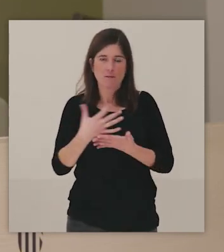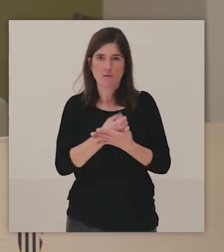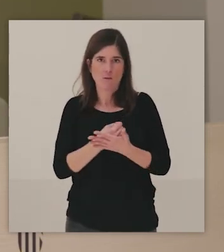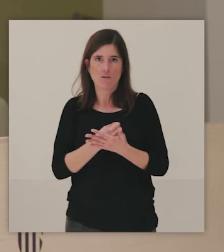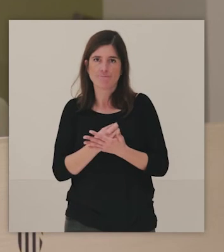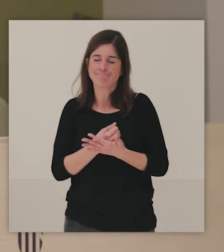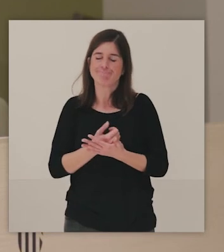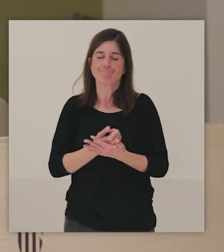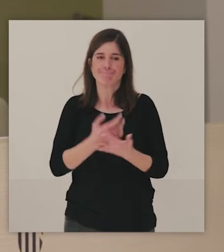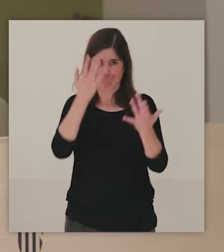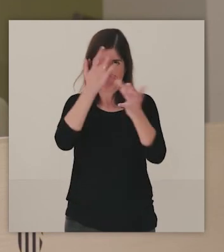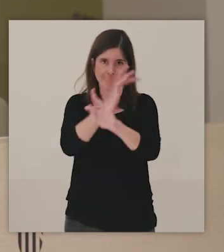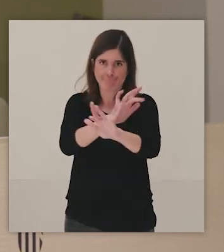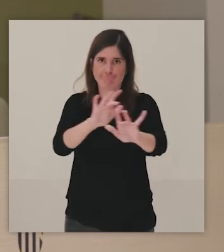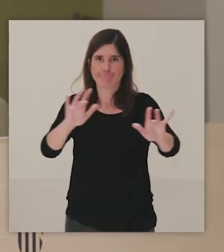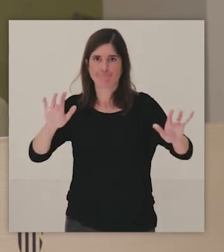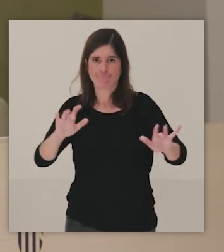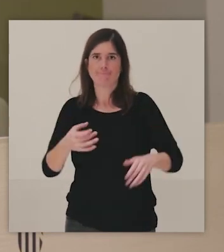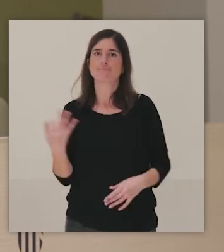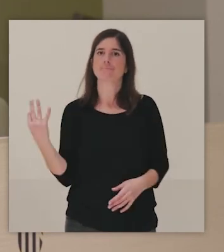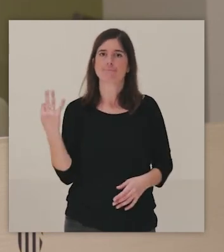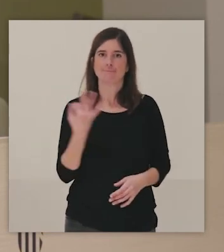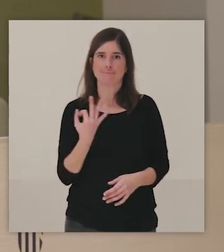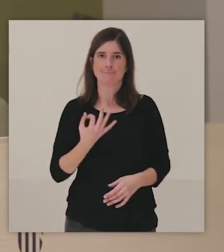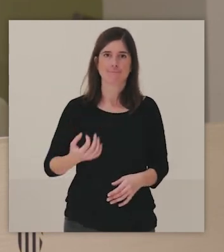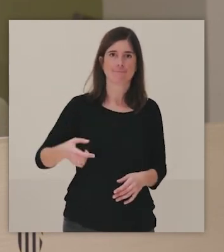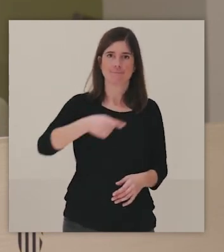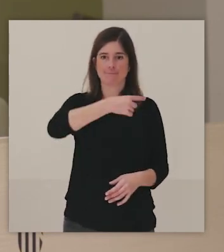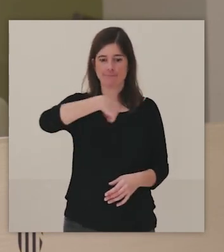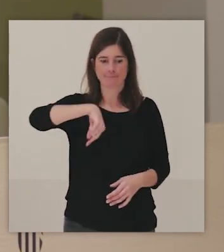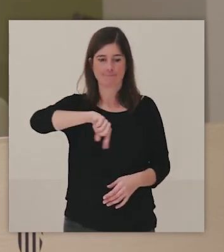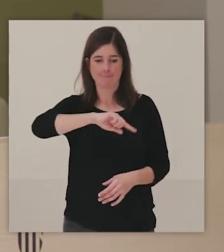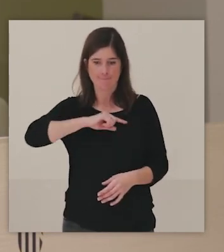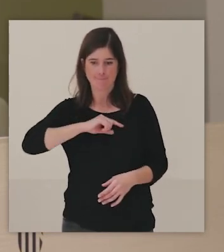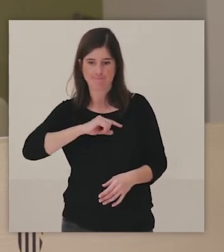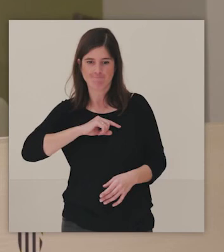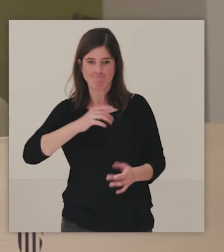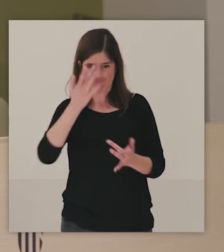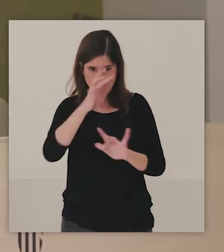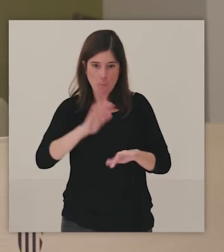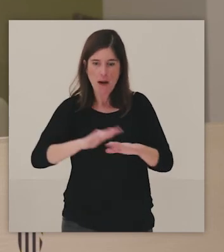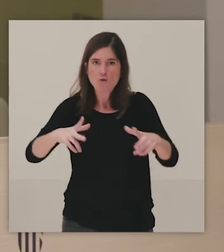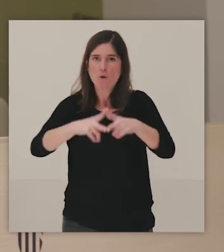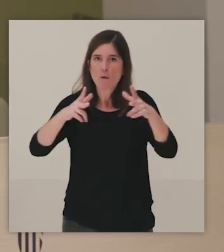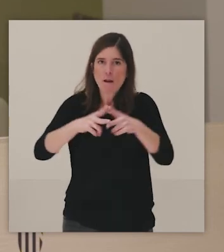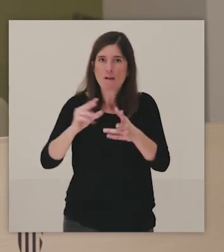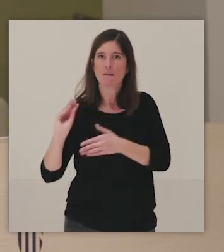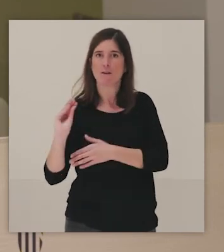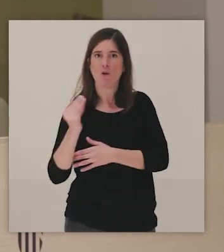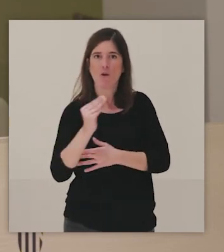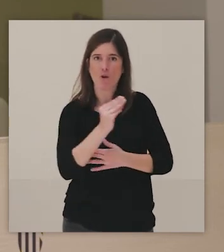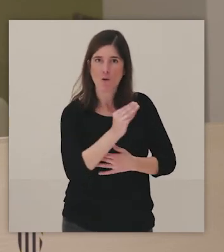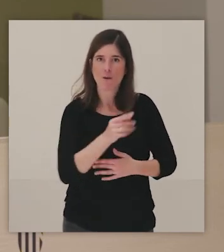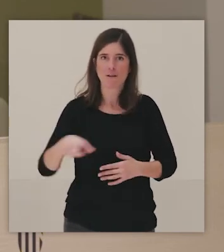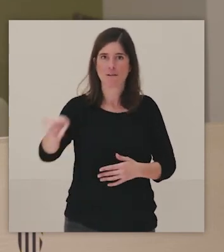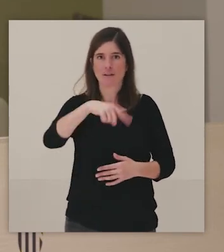lugar que tenemos que abordar y que tenemos que ir poniendo unas bases sólidas para que nuestra sociedad